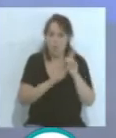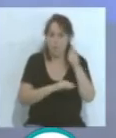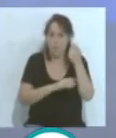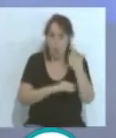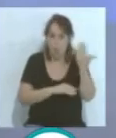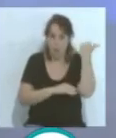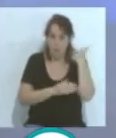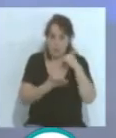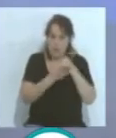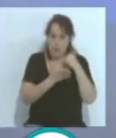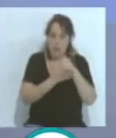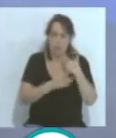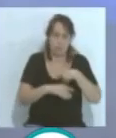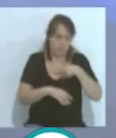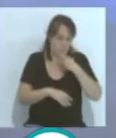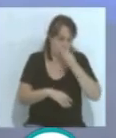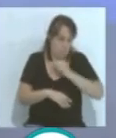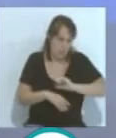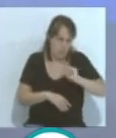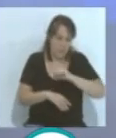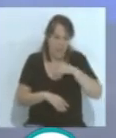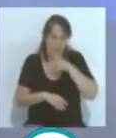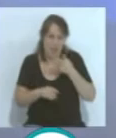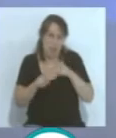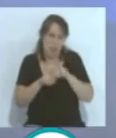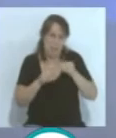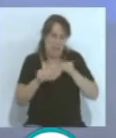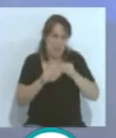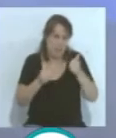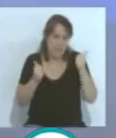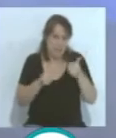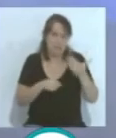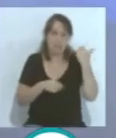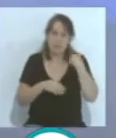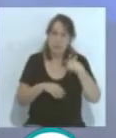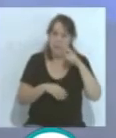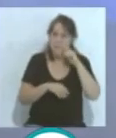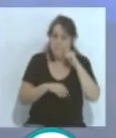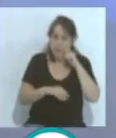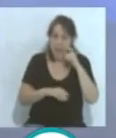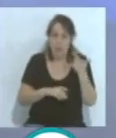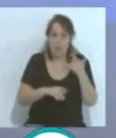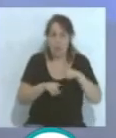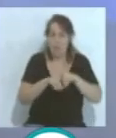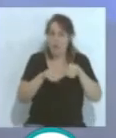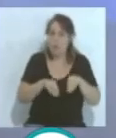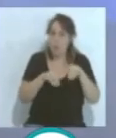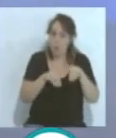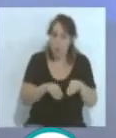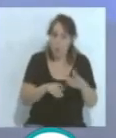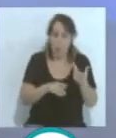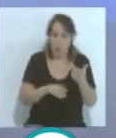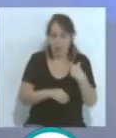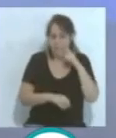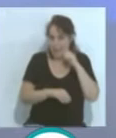espectaculares que teníamos, ahora son más plásticos, antes era, me acuerdo la piel, le llamaban, tenían piel de canguro, que era una